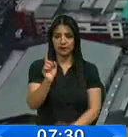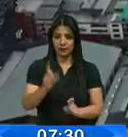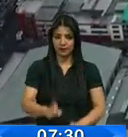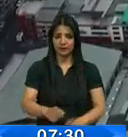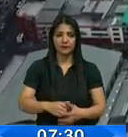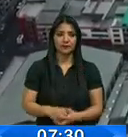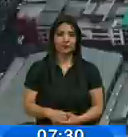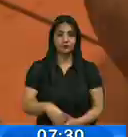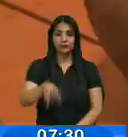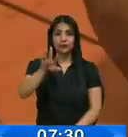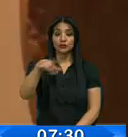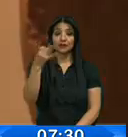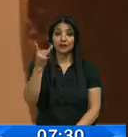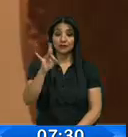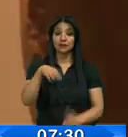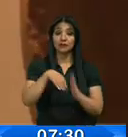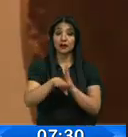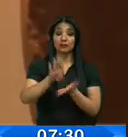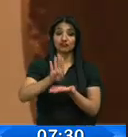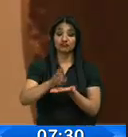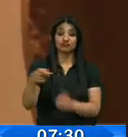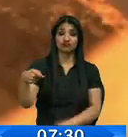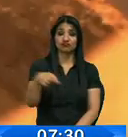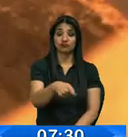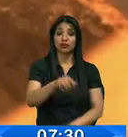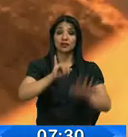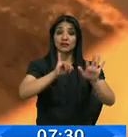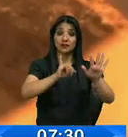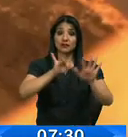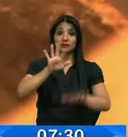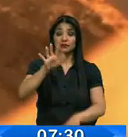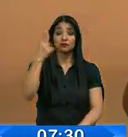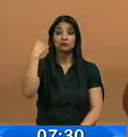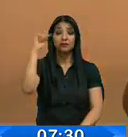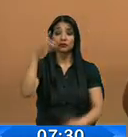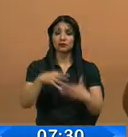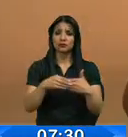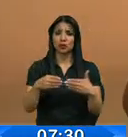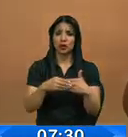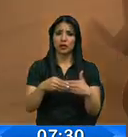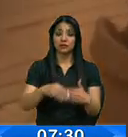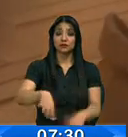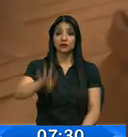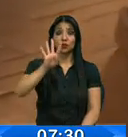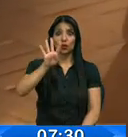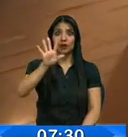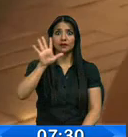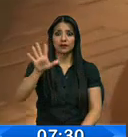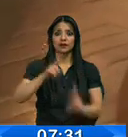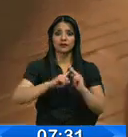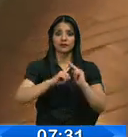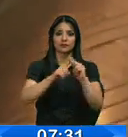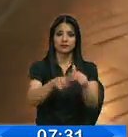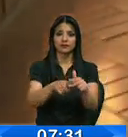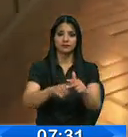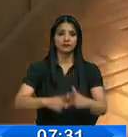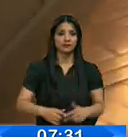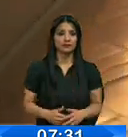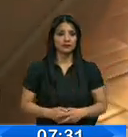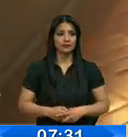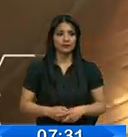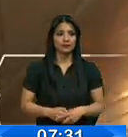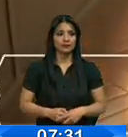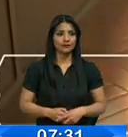Solo en el 2018 el VIES desembolsó más de 65 millones de dólares en 43 operaciones crediticias. Informó